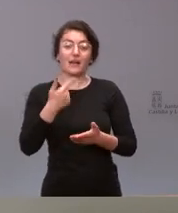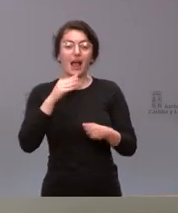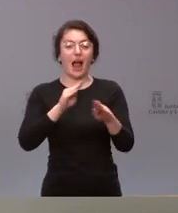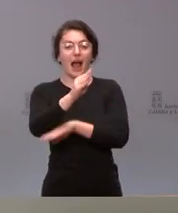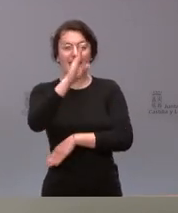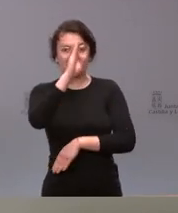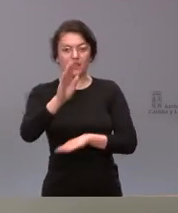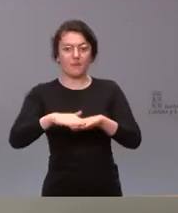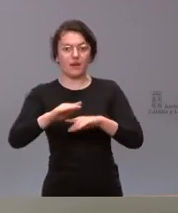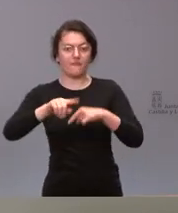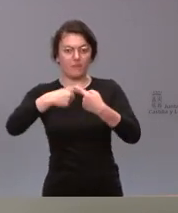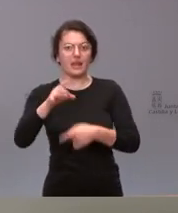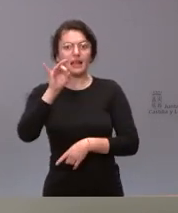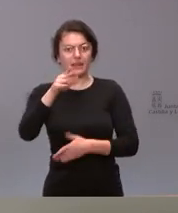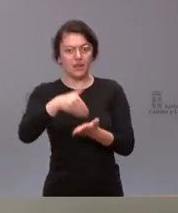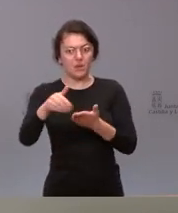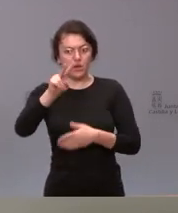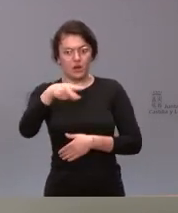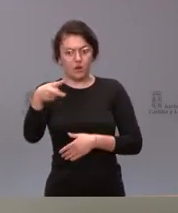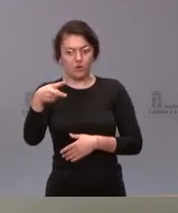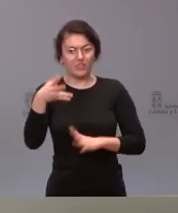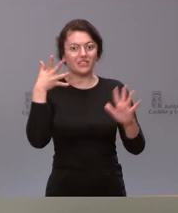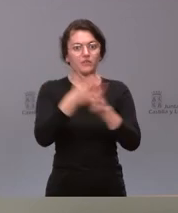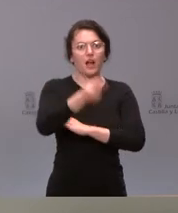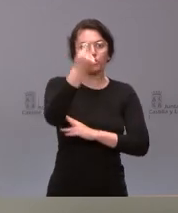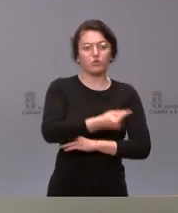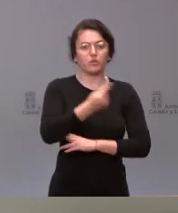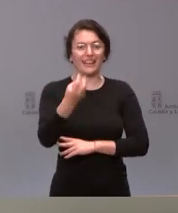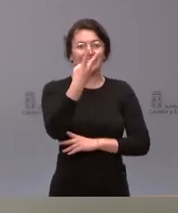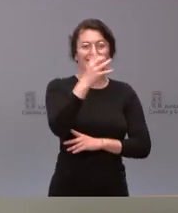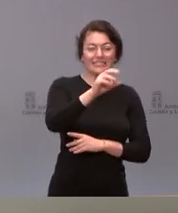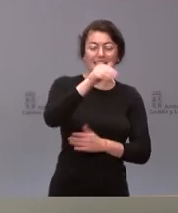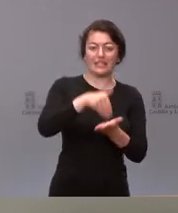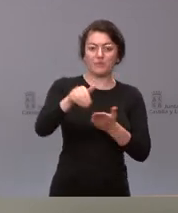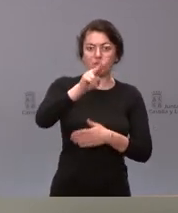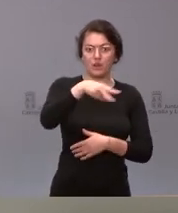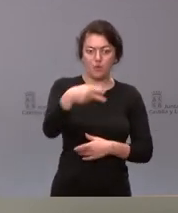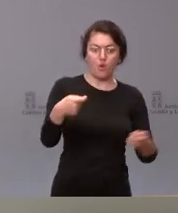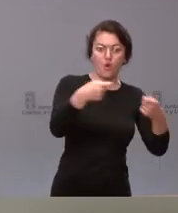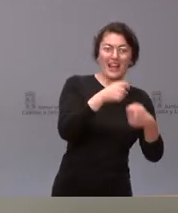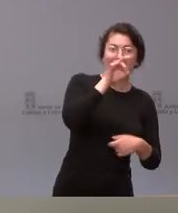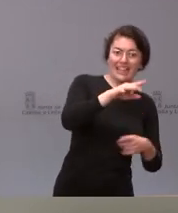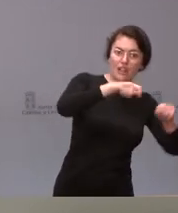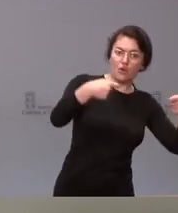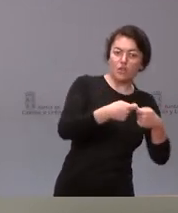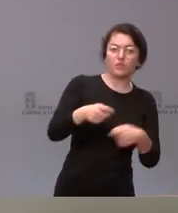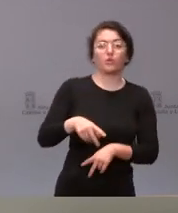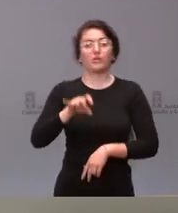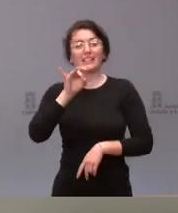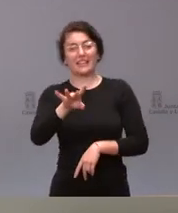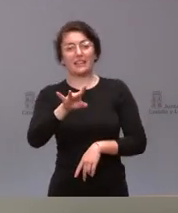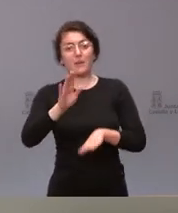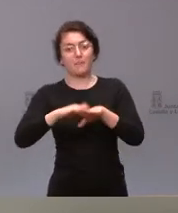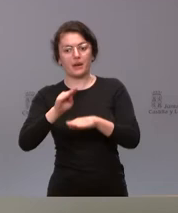anticipamos 30 millones de euros 15 millones en materia de conciertos 15 millones en materia de ayudas directas a las familias